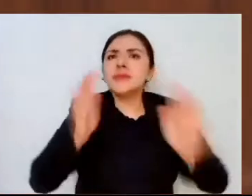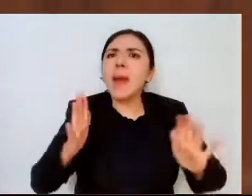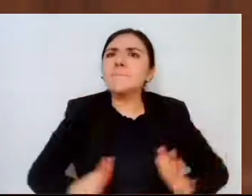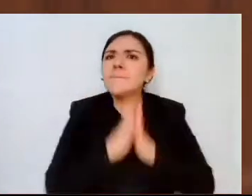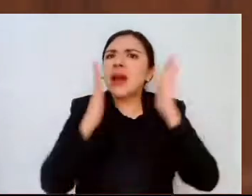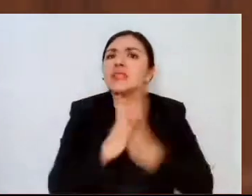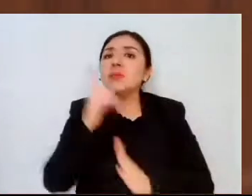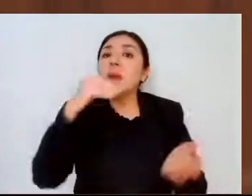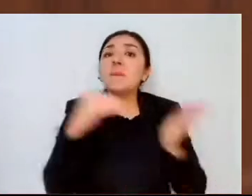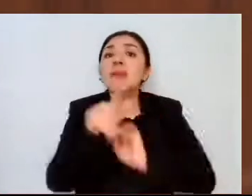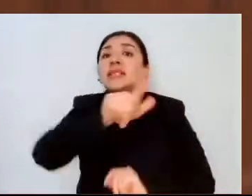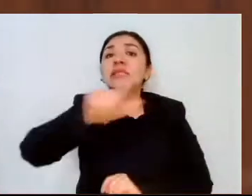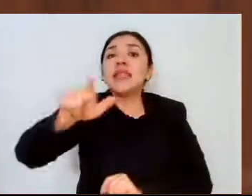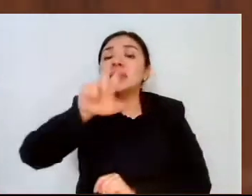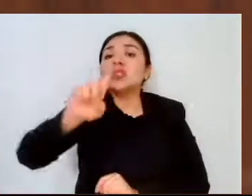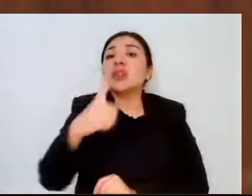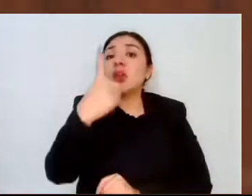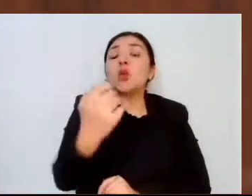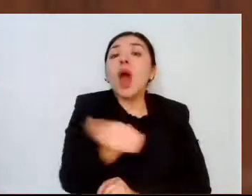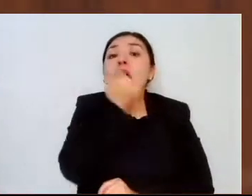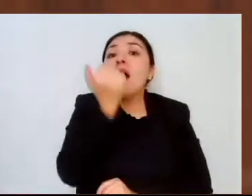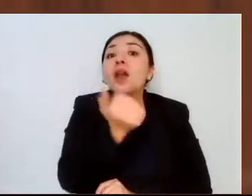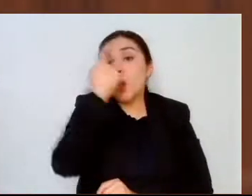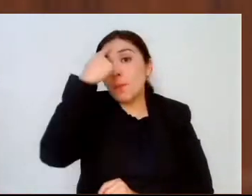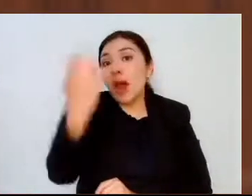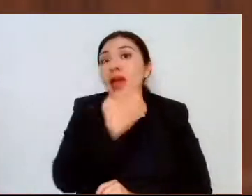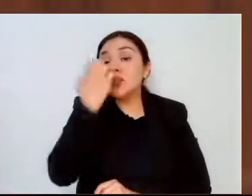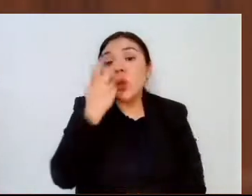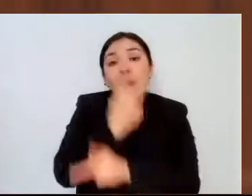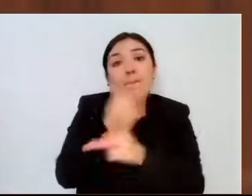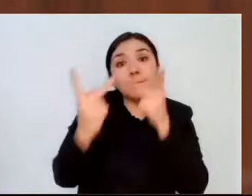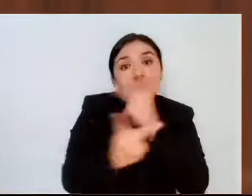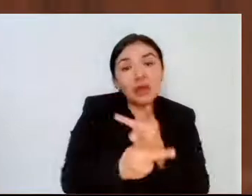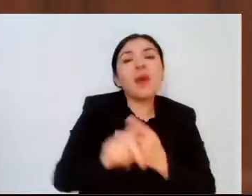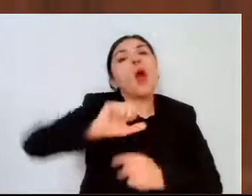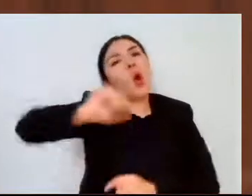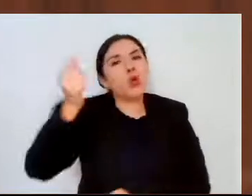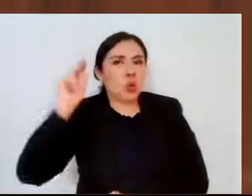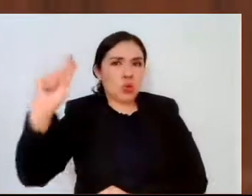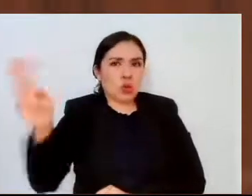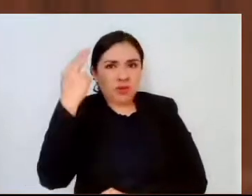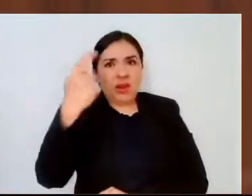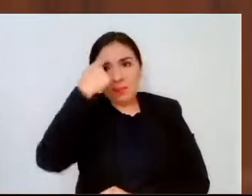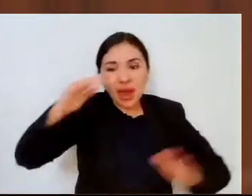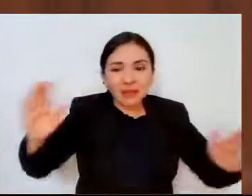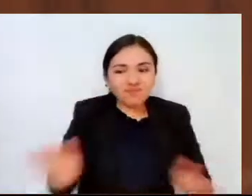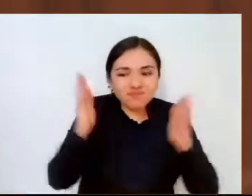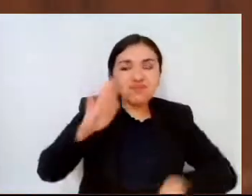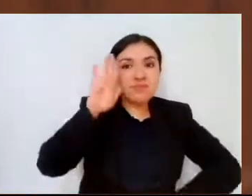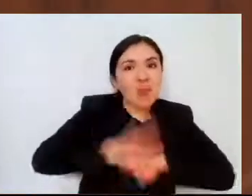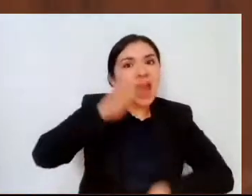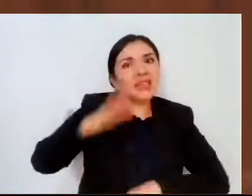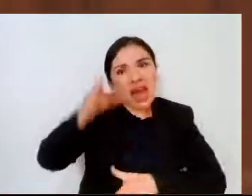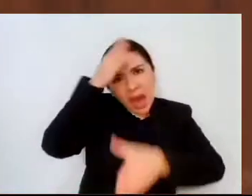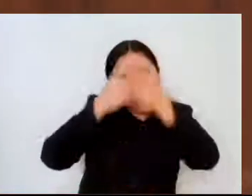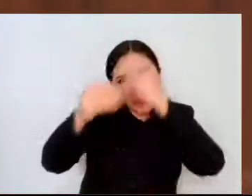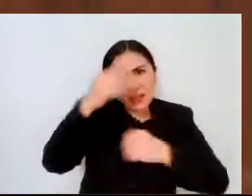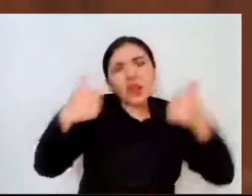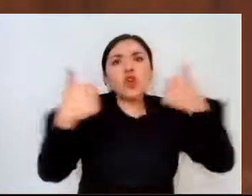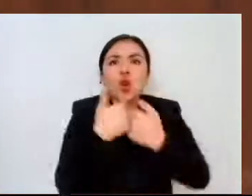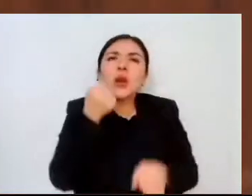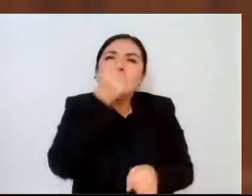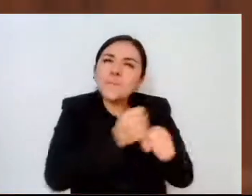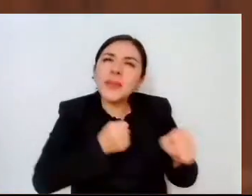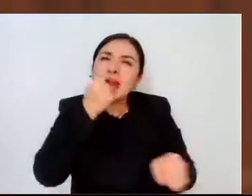,731 estudiantes de educación media superior y superior, impulsando la formación práctica de la